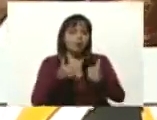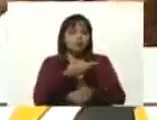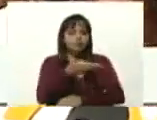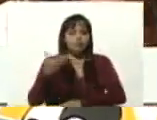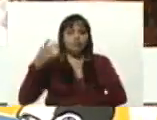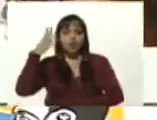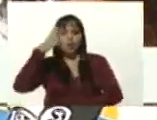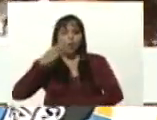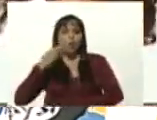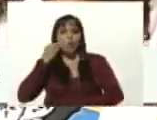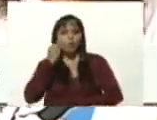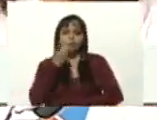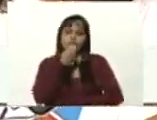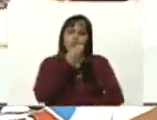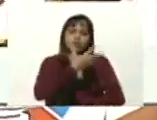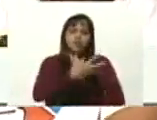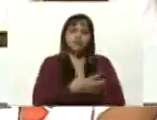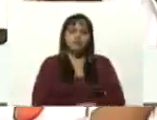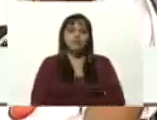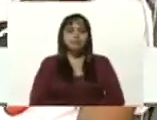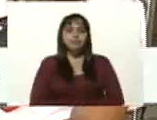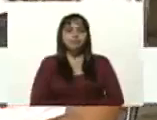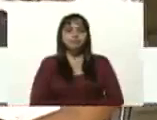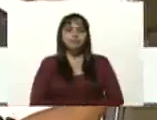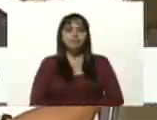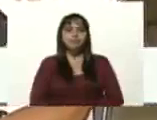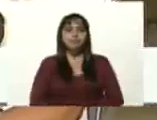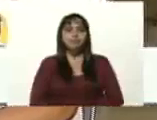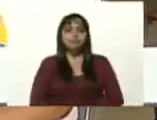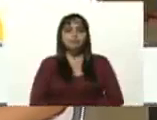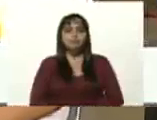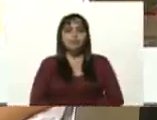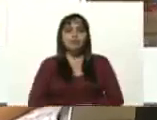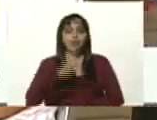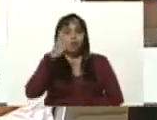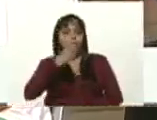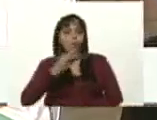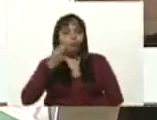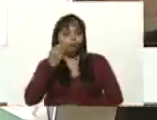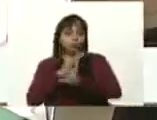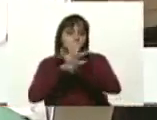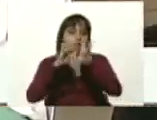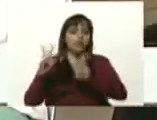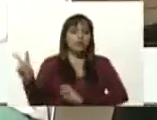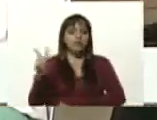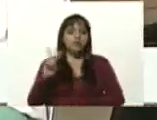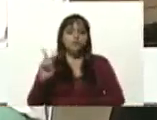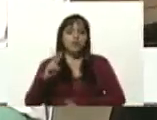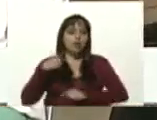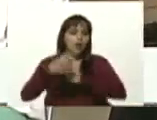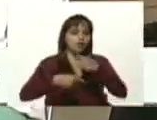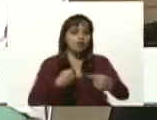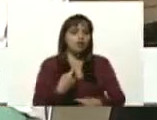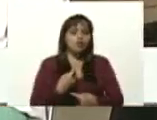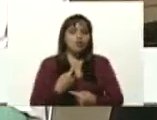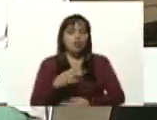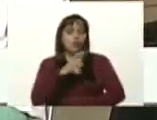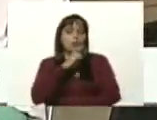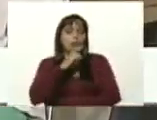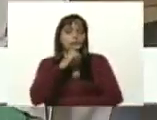Juventud bonita, ¿vale? Juventud brillante de Venezuela, la generación de oro. Y,